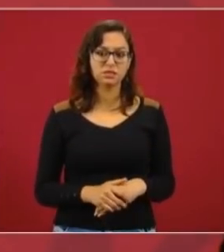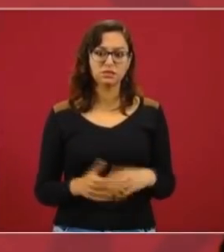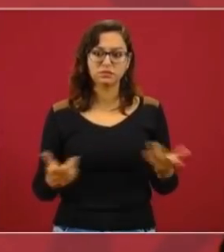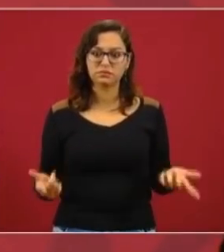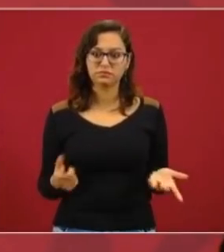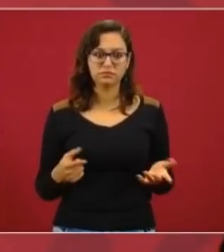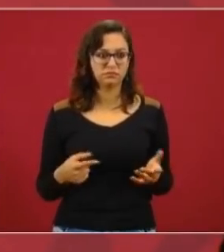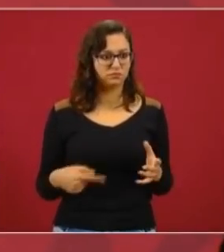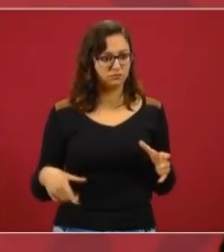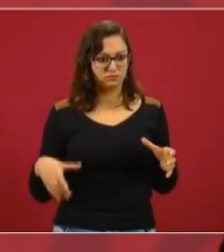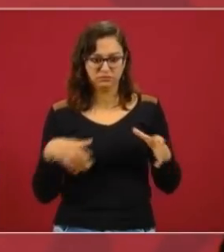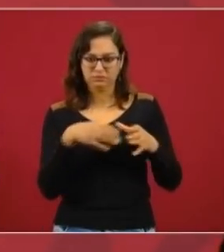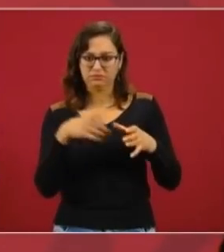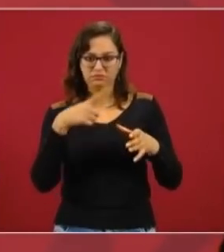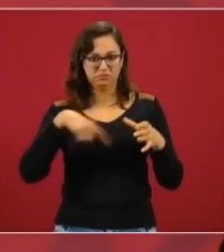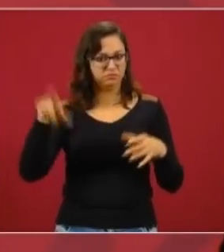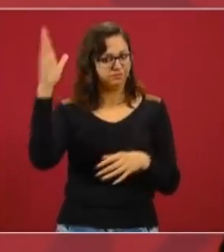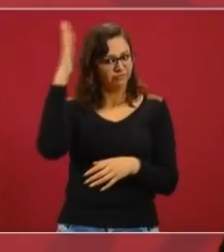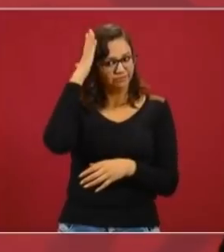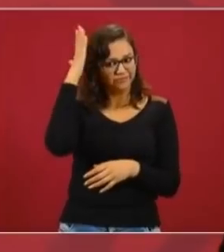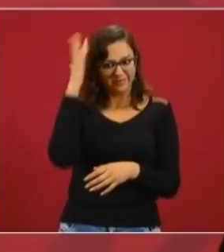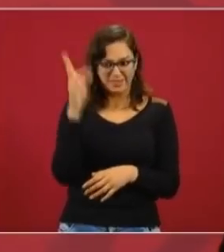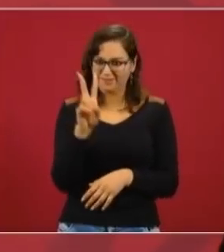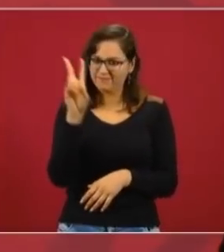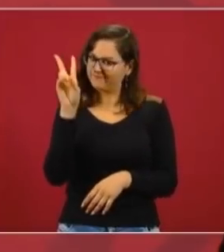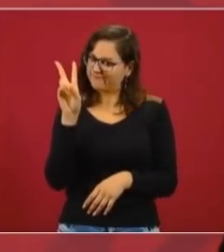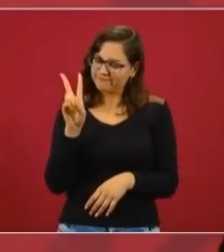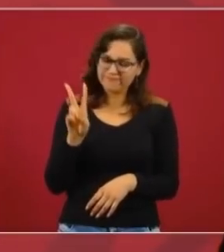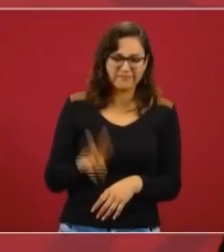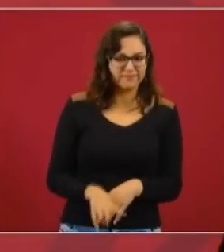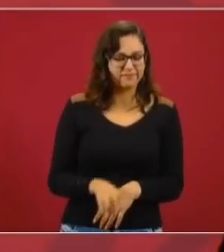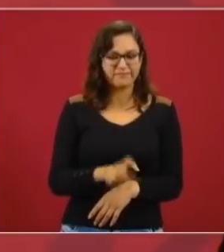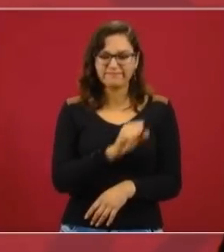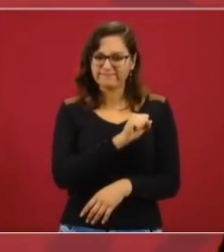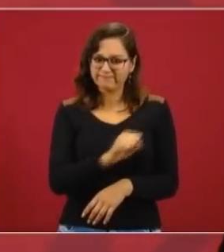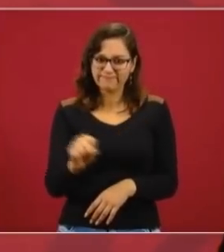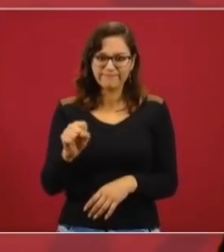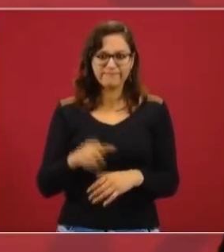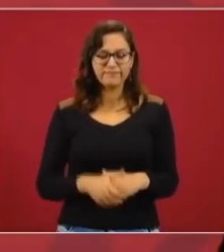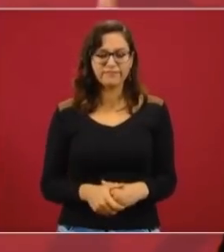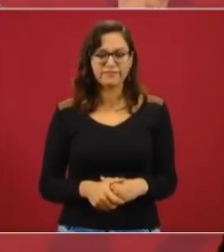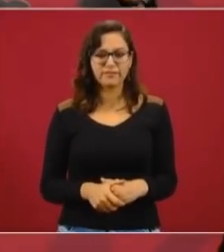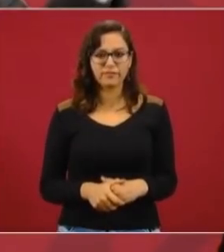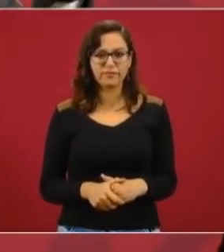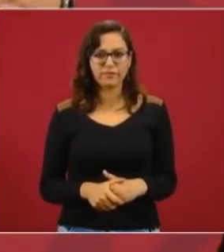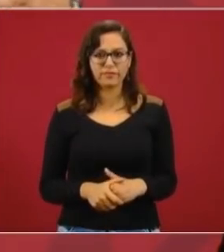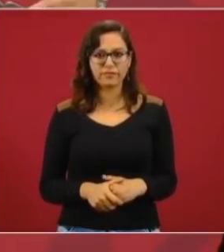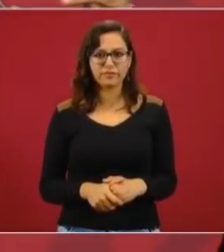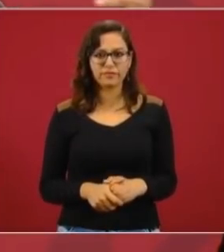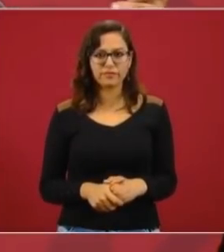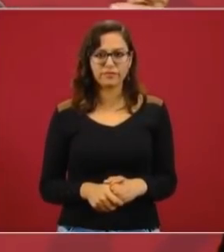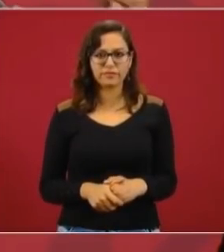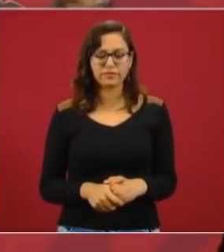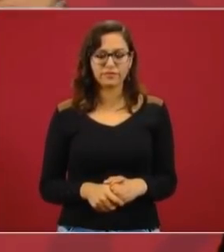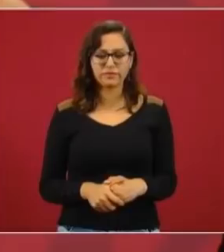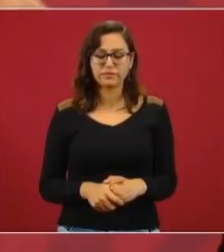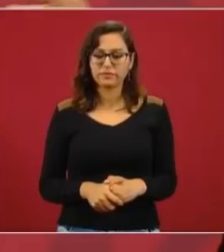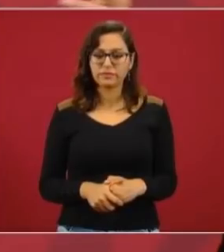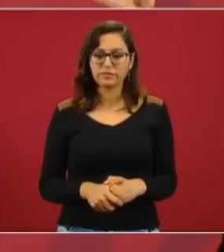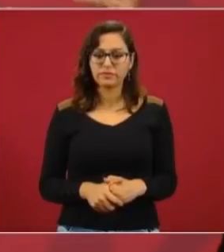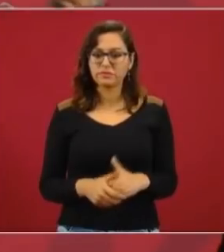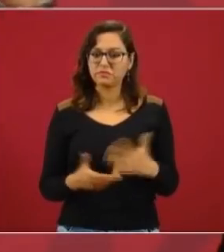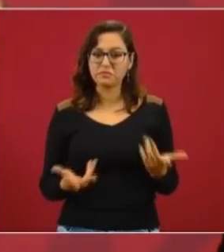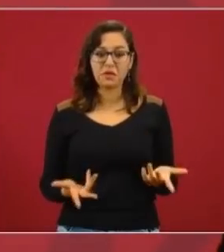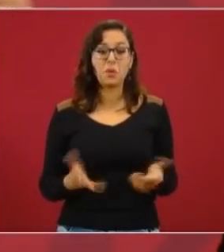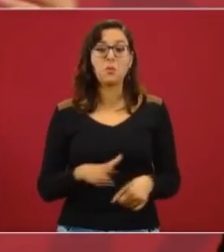camajanes que han manejado